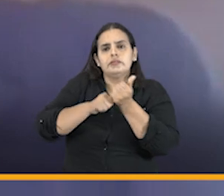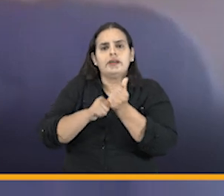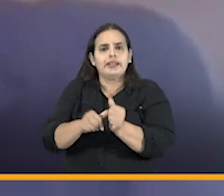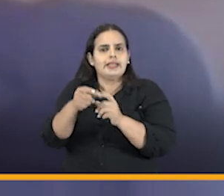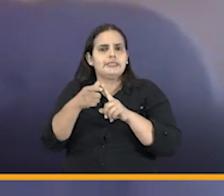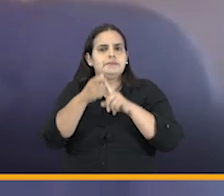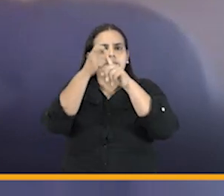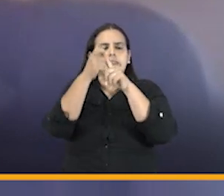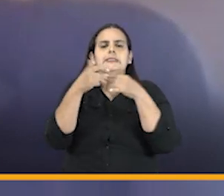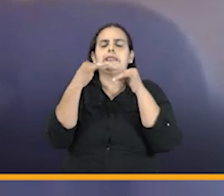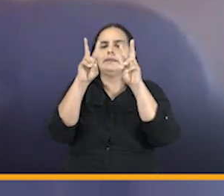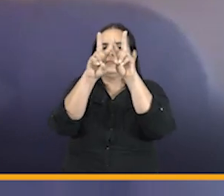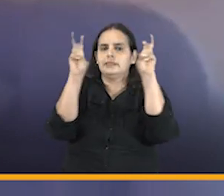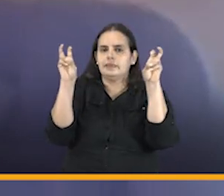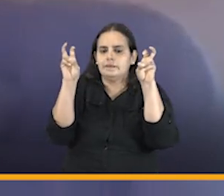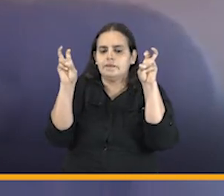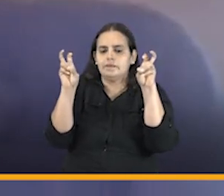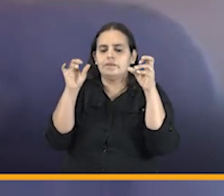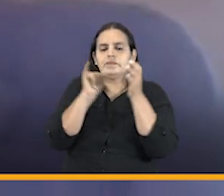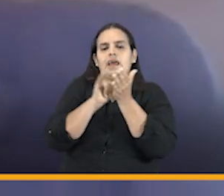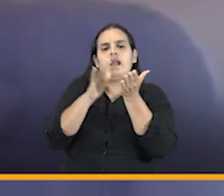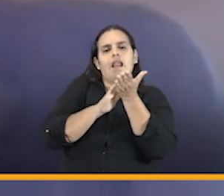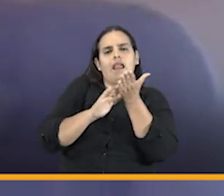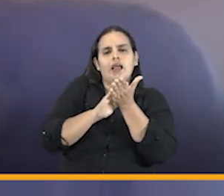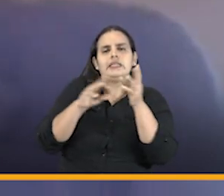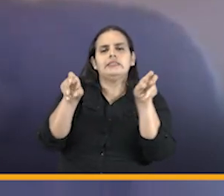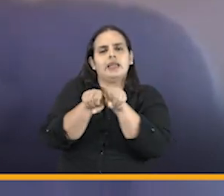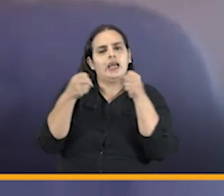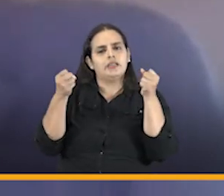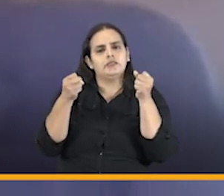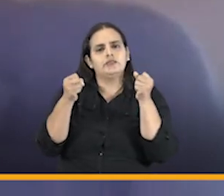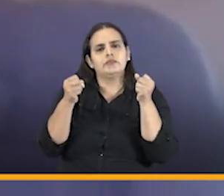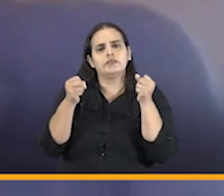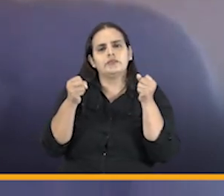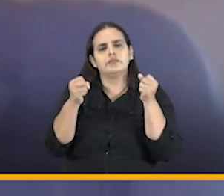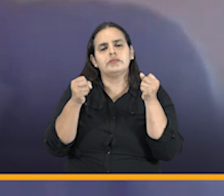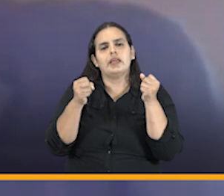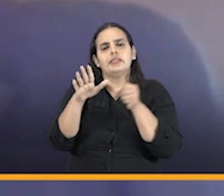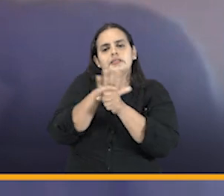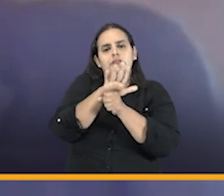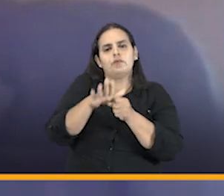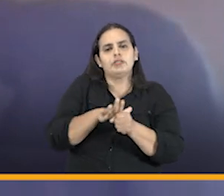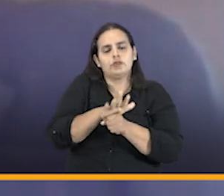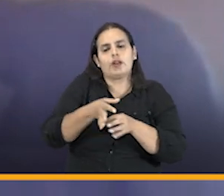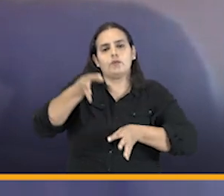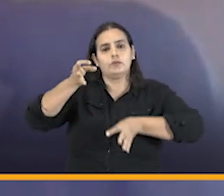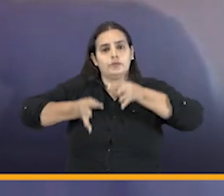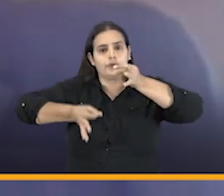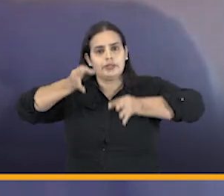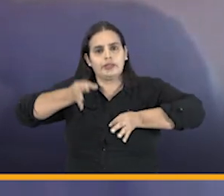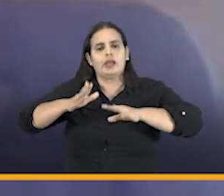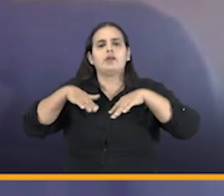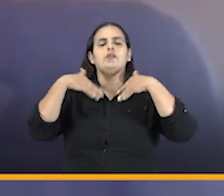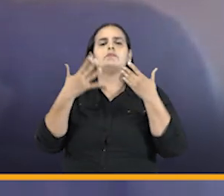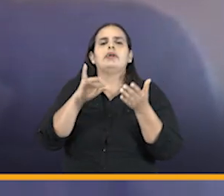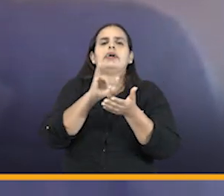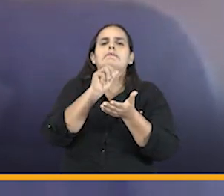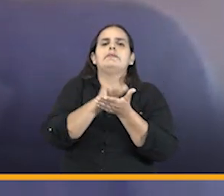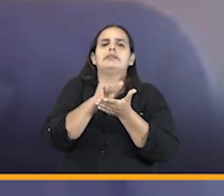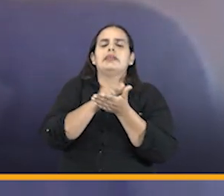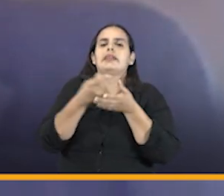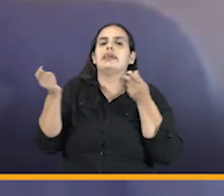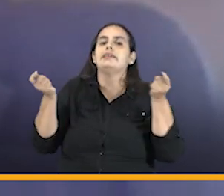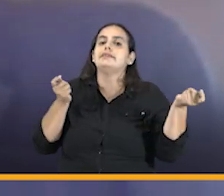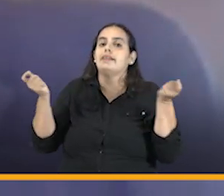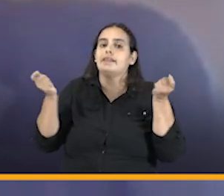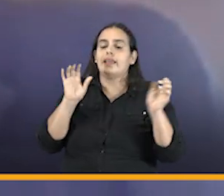en temas tanto eh de prevención de daño de prevención de situaciones jurídicas como en materia de